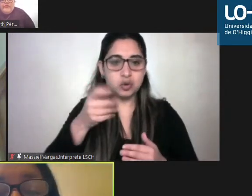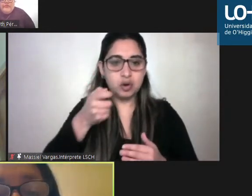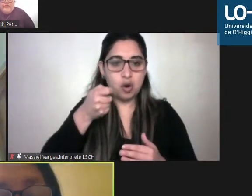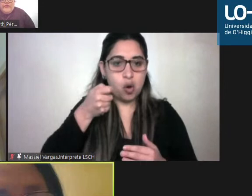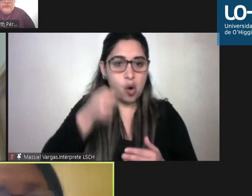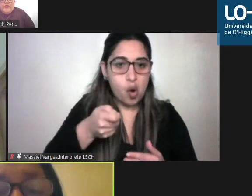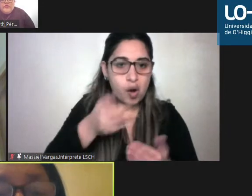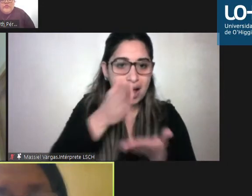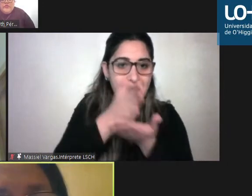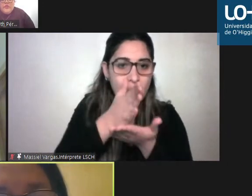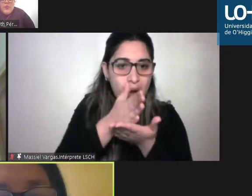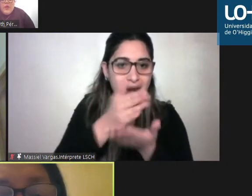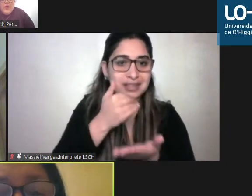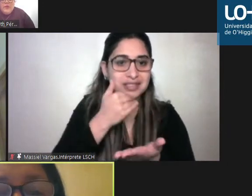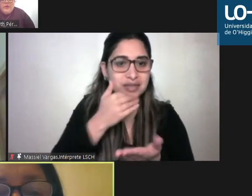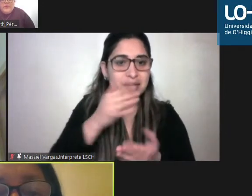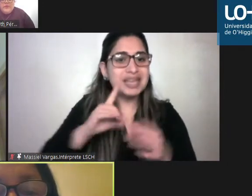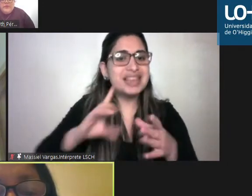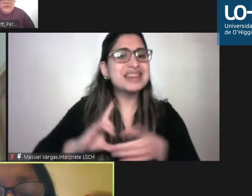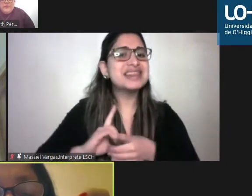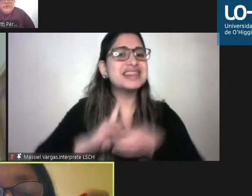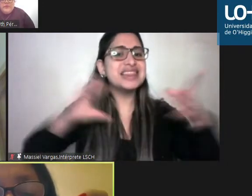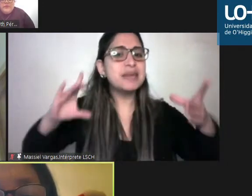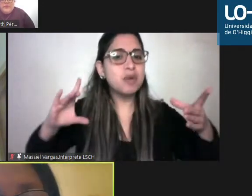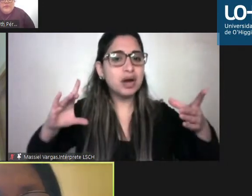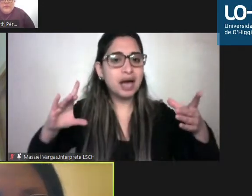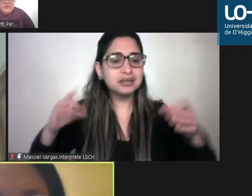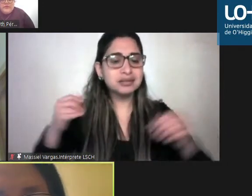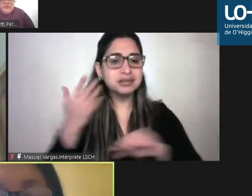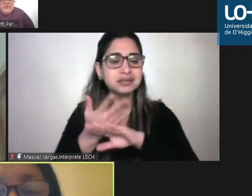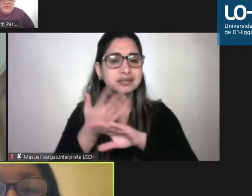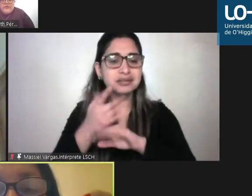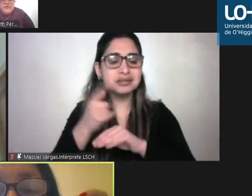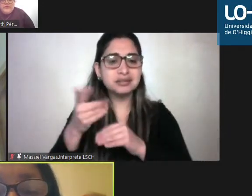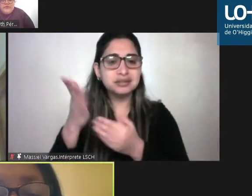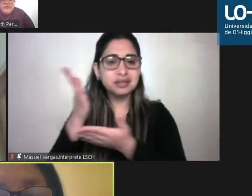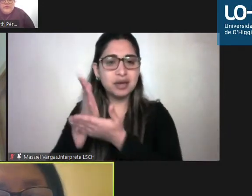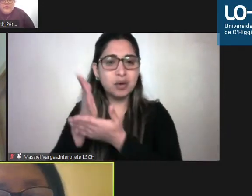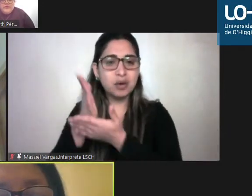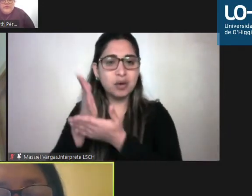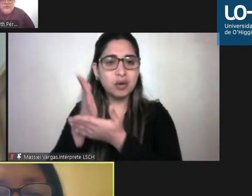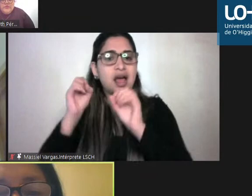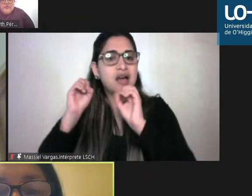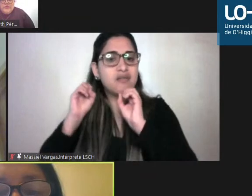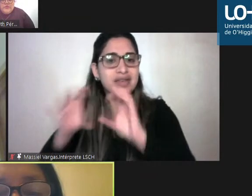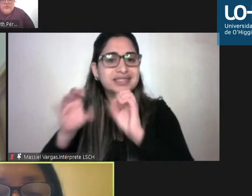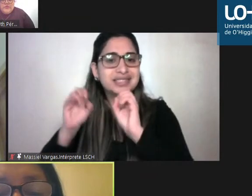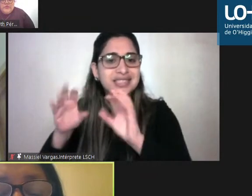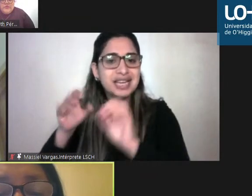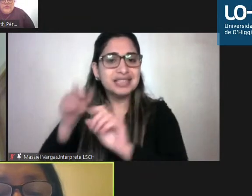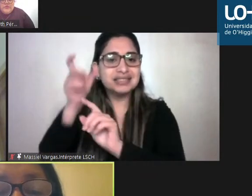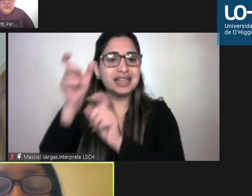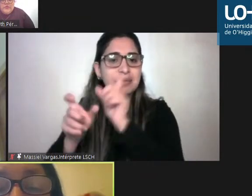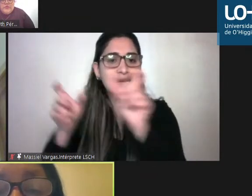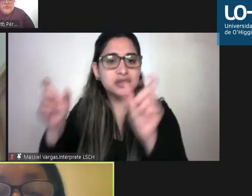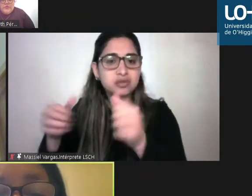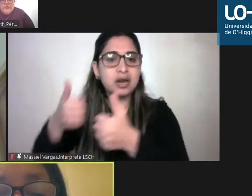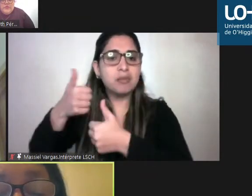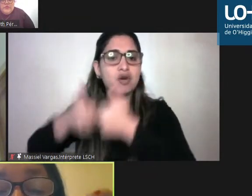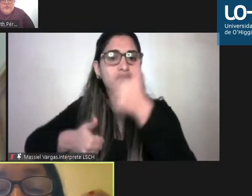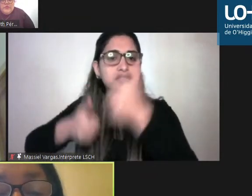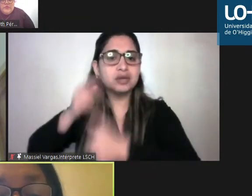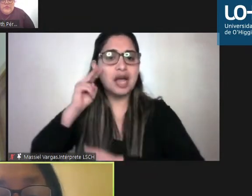tiene que ver con la democratización del aula y la formación de profesionales con mirada siglo